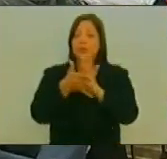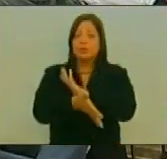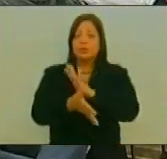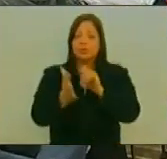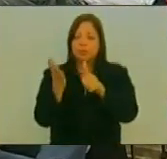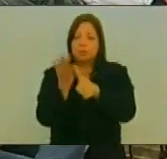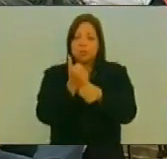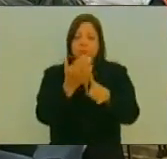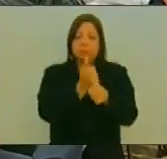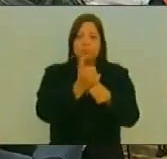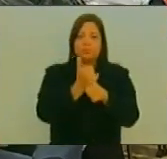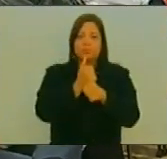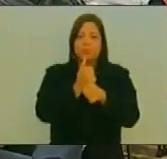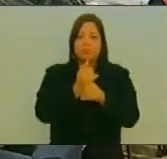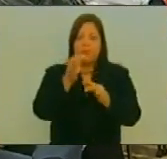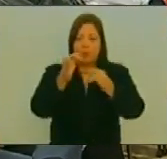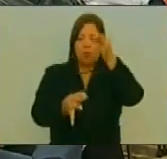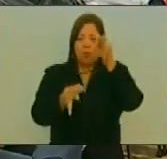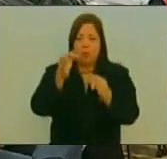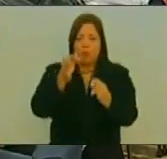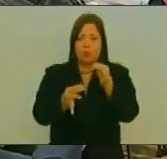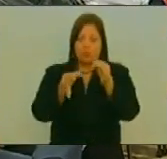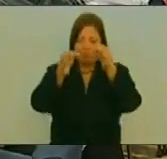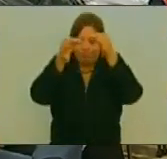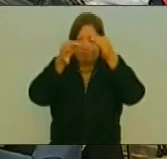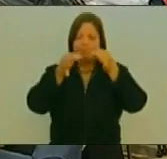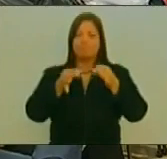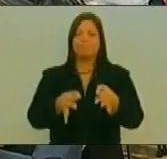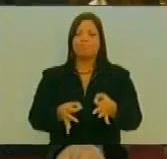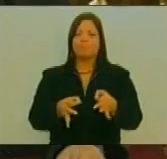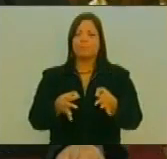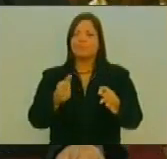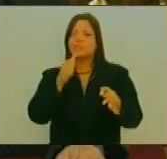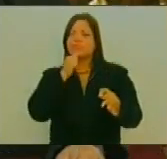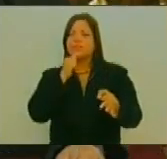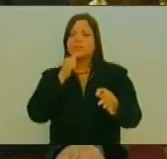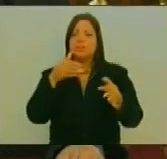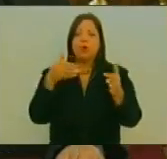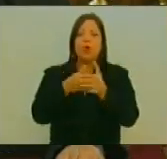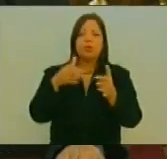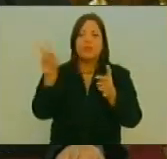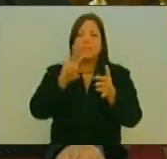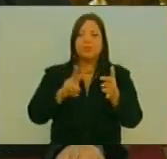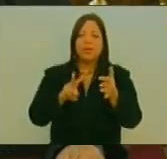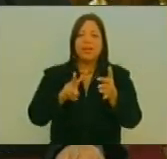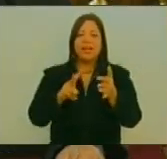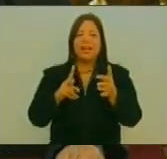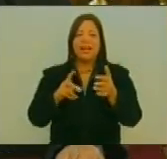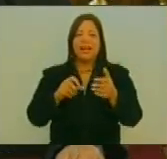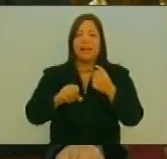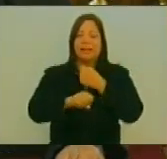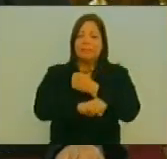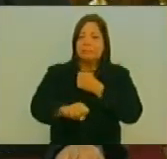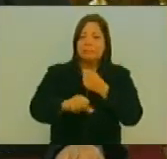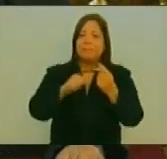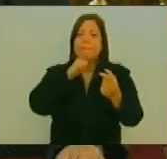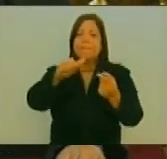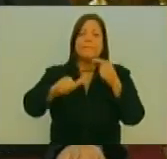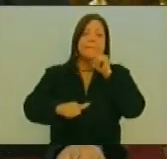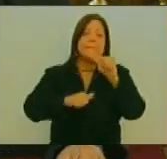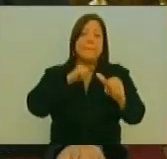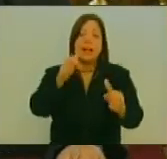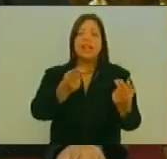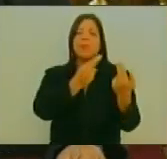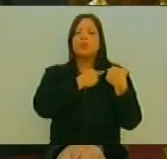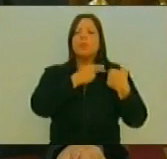Configurar Un proceso Justo Que determine Daños patrimoniales A la nación Así como Las responsabilidades A que